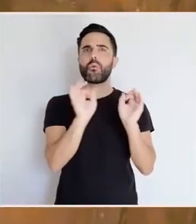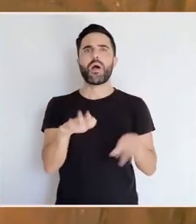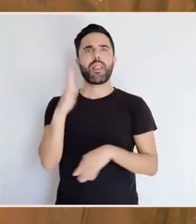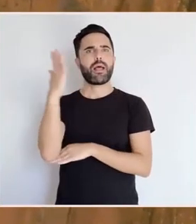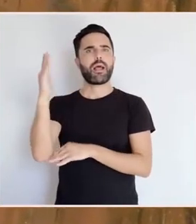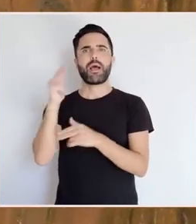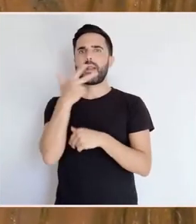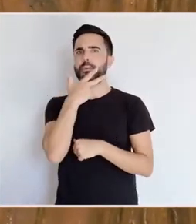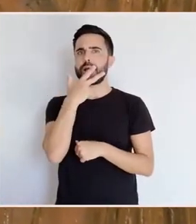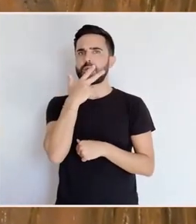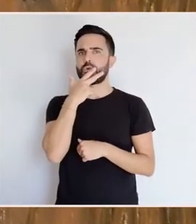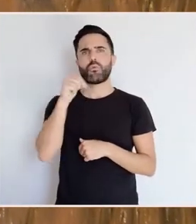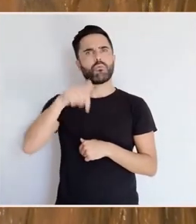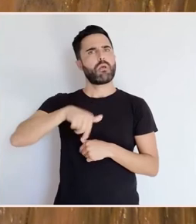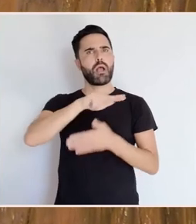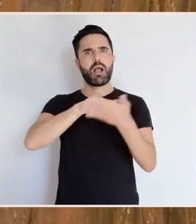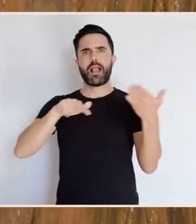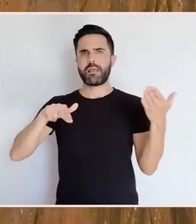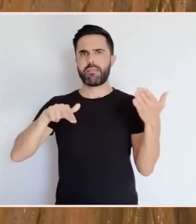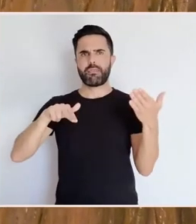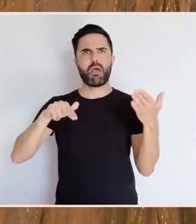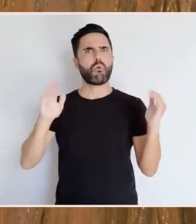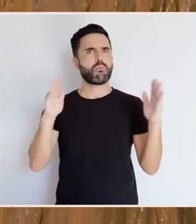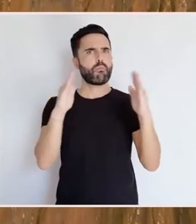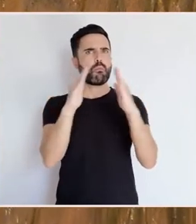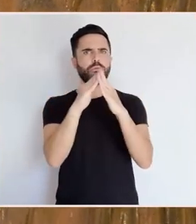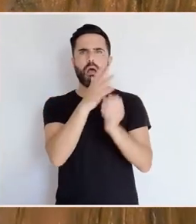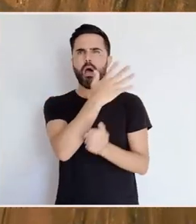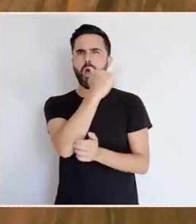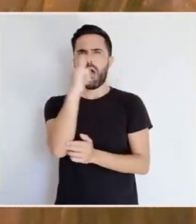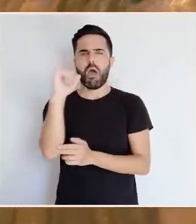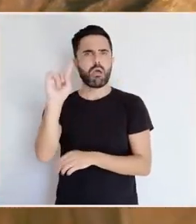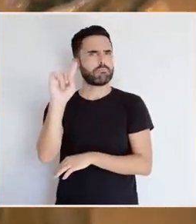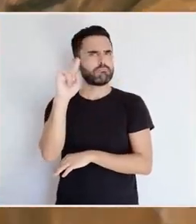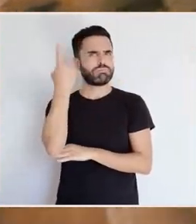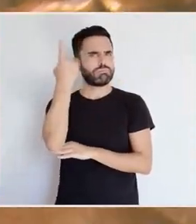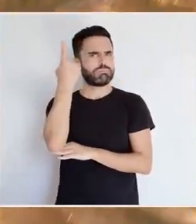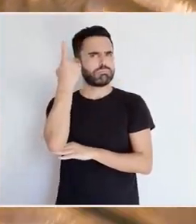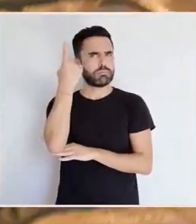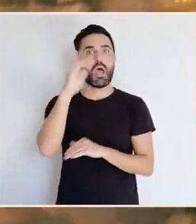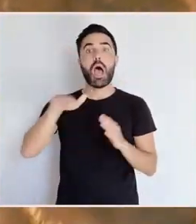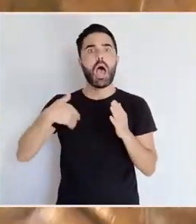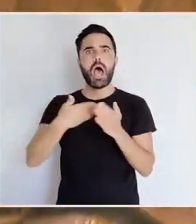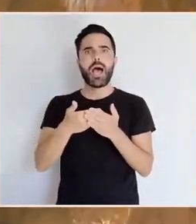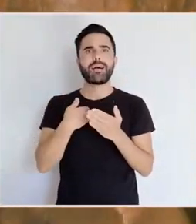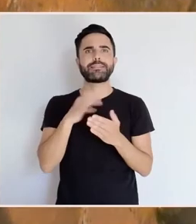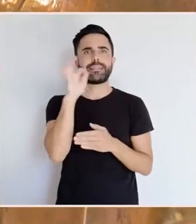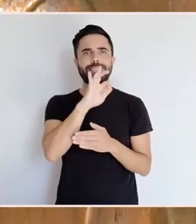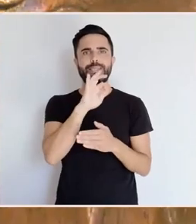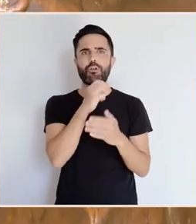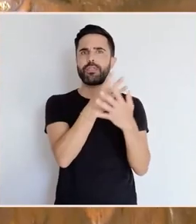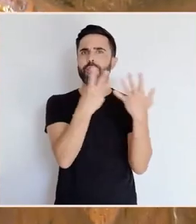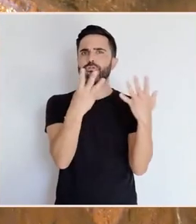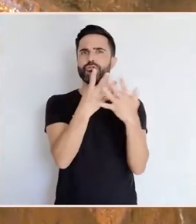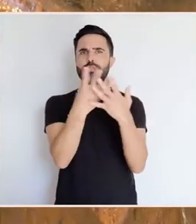galegos durante séculos, ata o século XVIII, XIX, en que o castiñeiro comezou a ser, a desaparecer